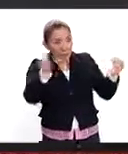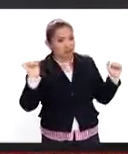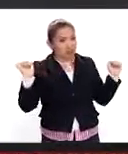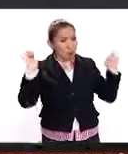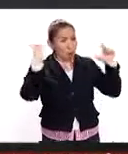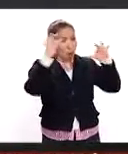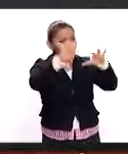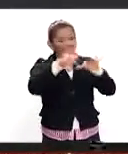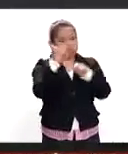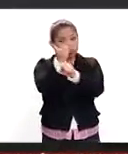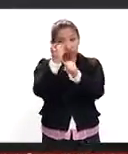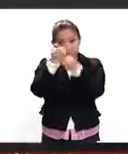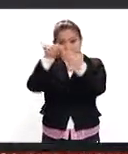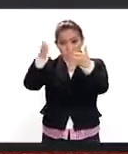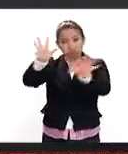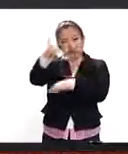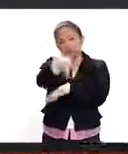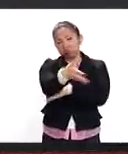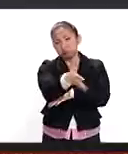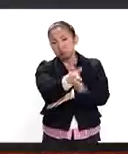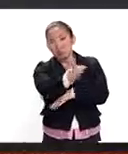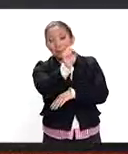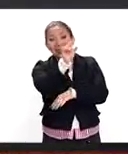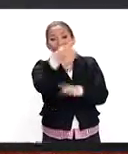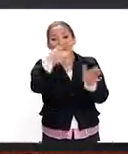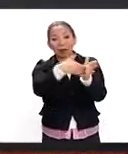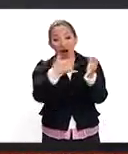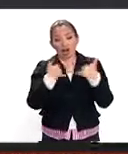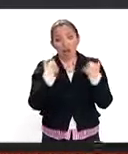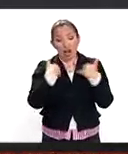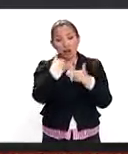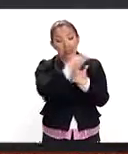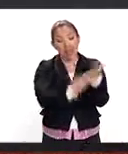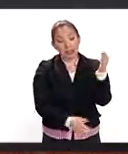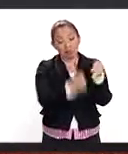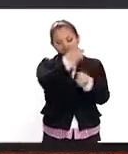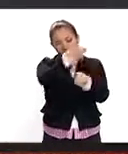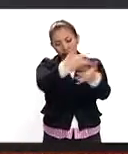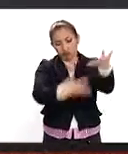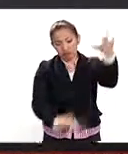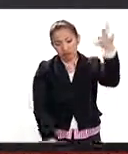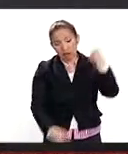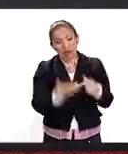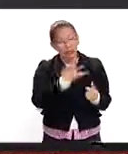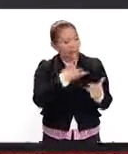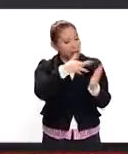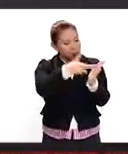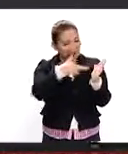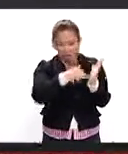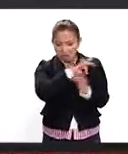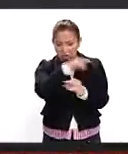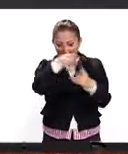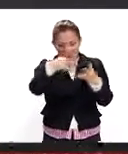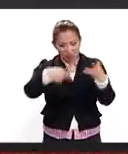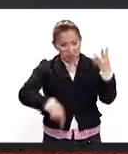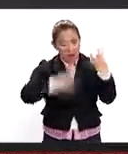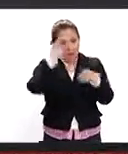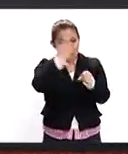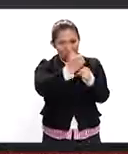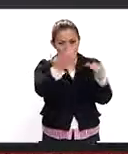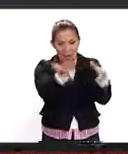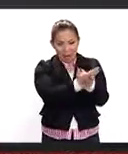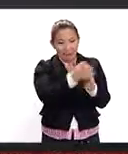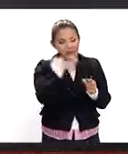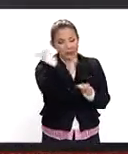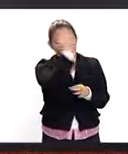convocatoria, alrededor de 20 mil jóvenes se registran, cumplen los requisitos para pasar a la primera etapa que